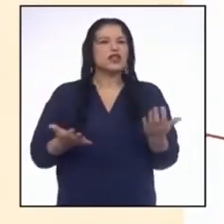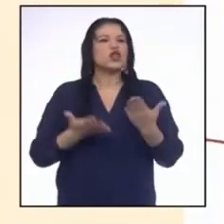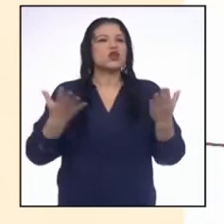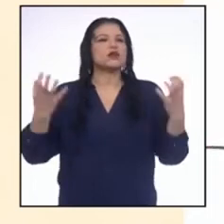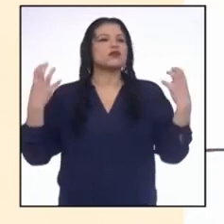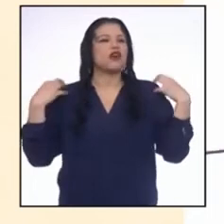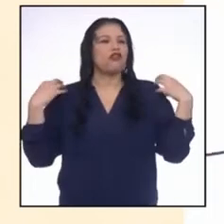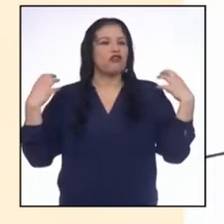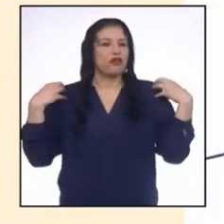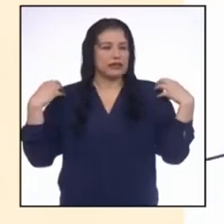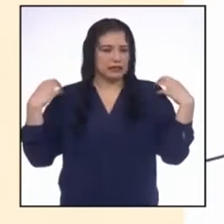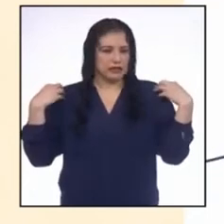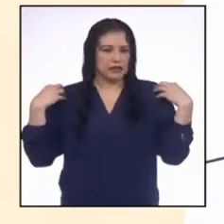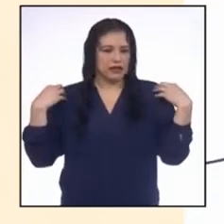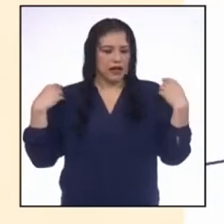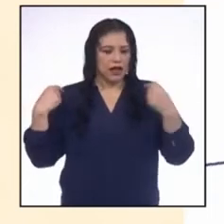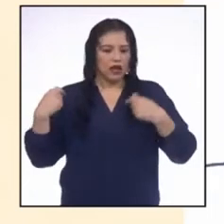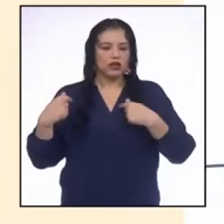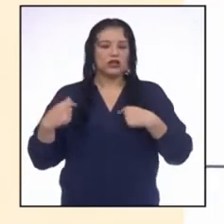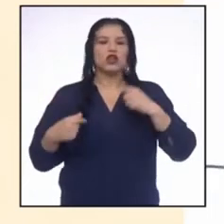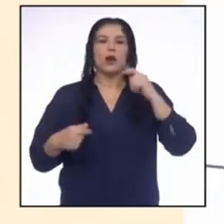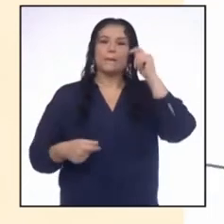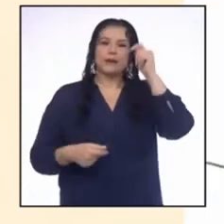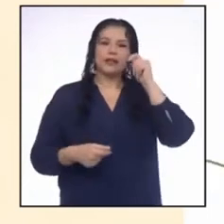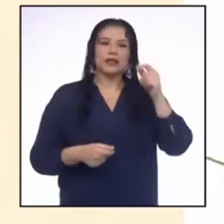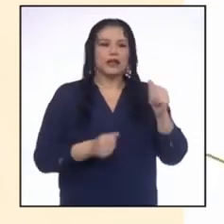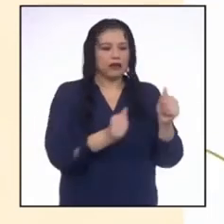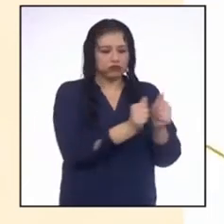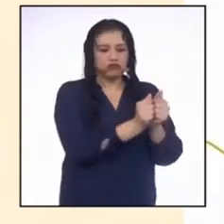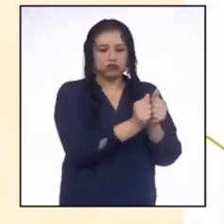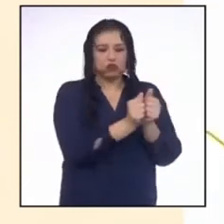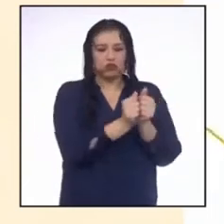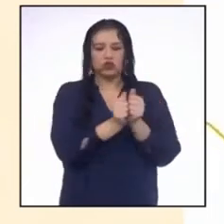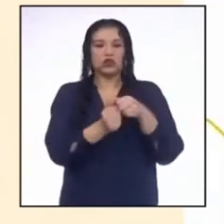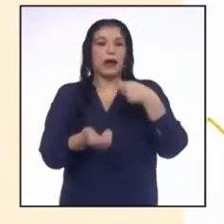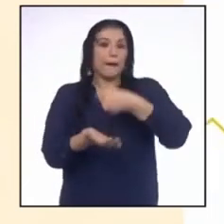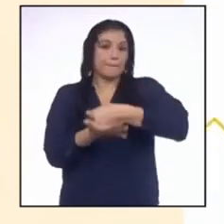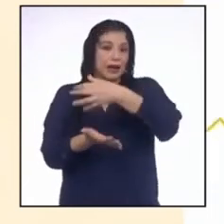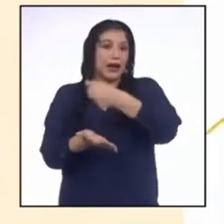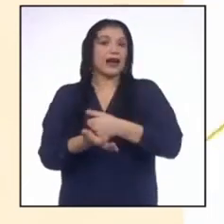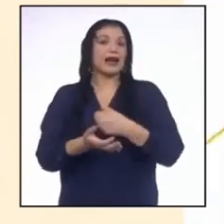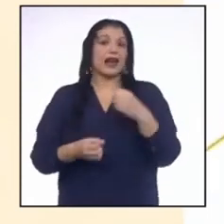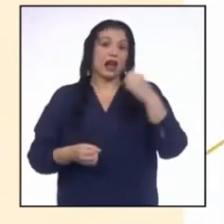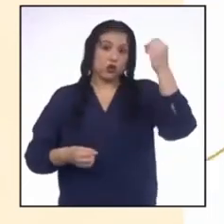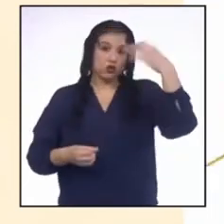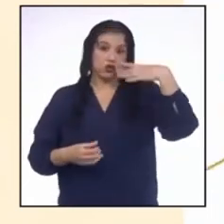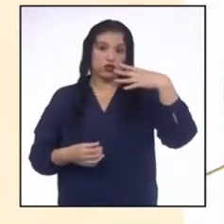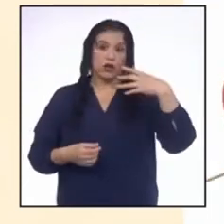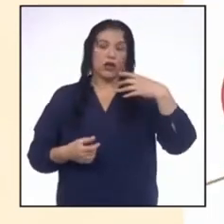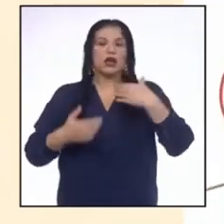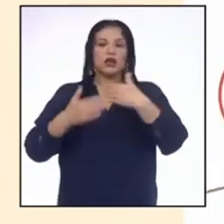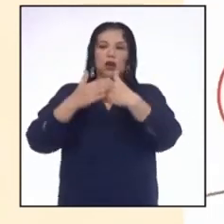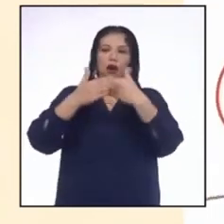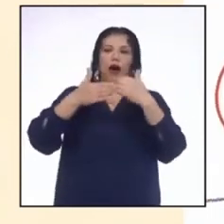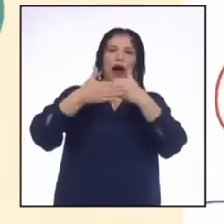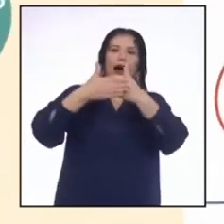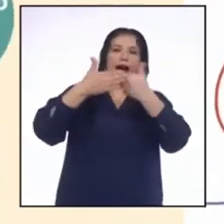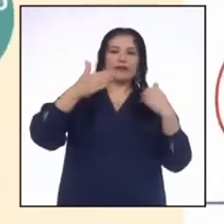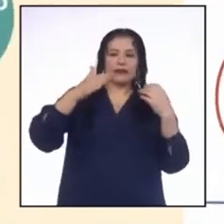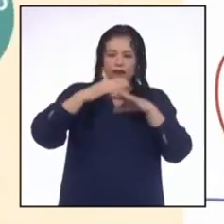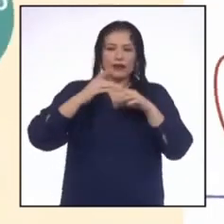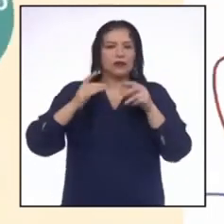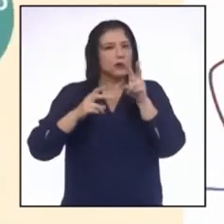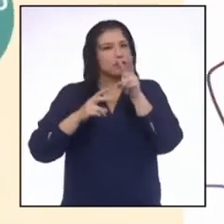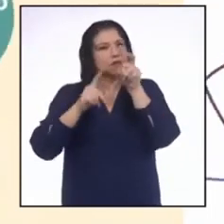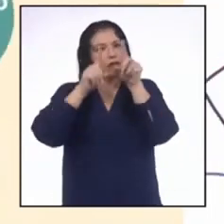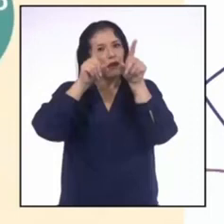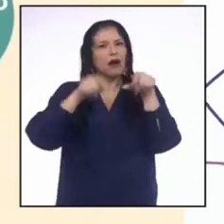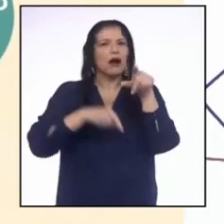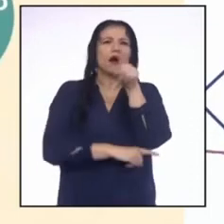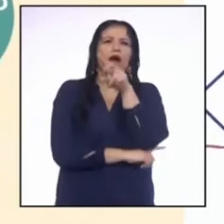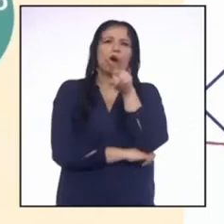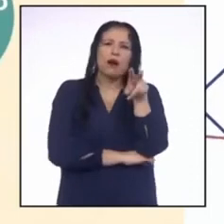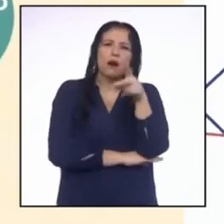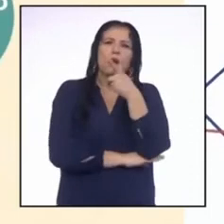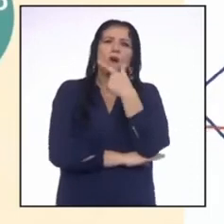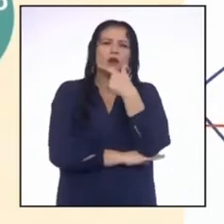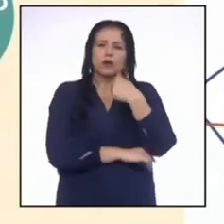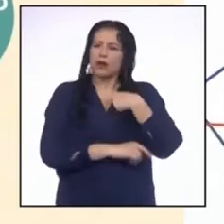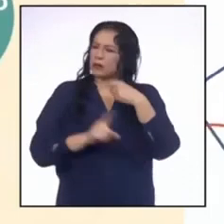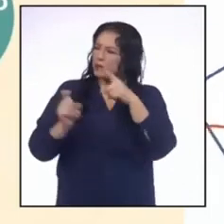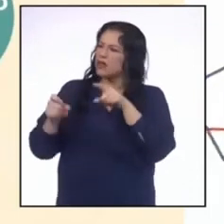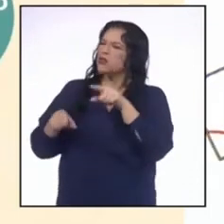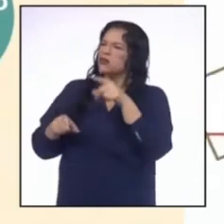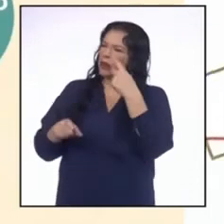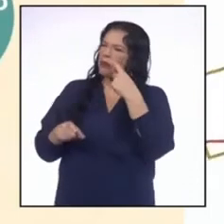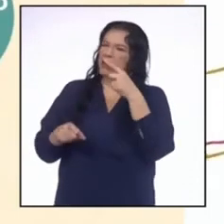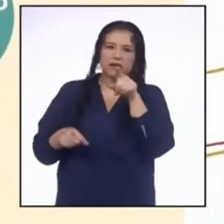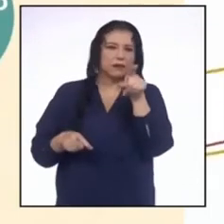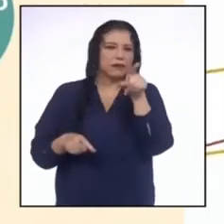oficina donde acompañé una vez a mi tía para apagar la luz. Antes de entrar a la oficina me quedé mirándolo. Luego le pregunté a mi tía qué le parecía